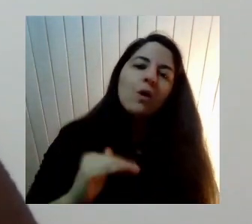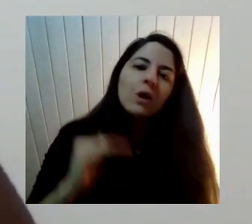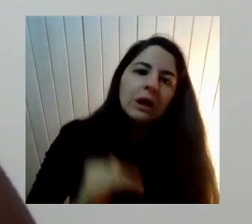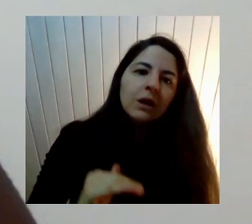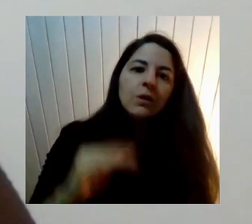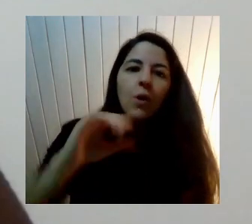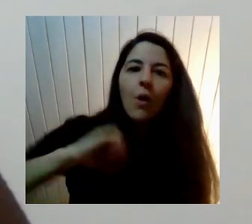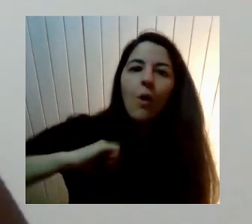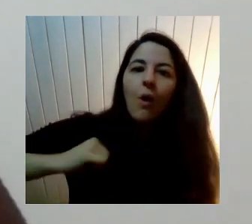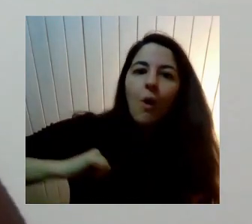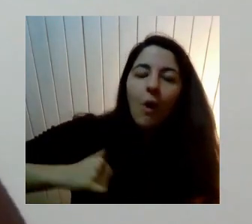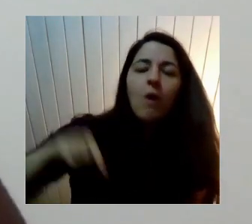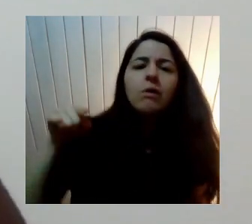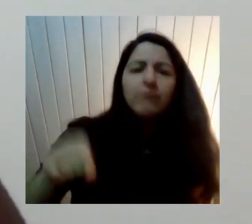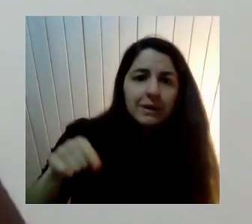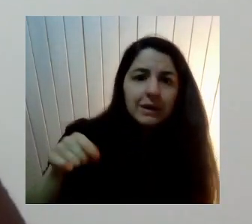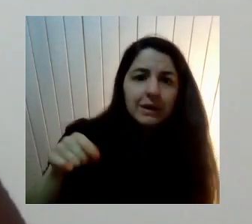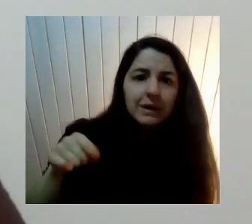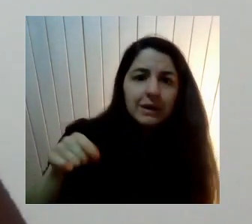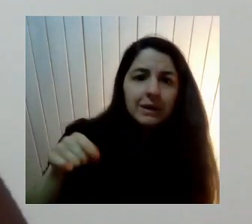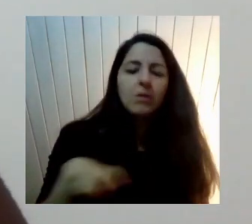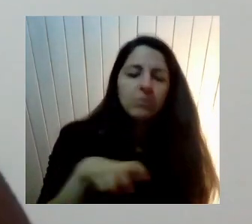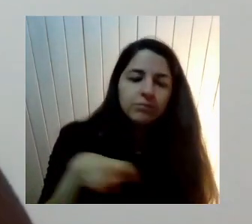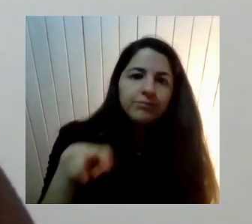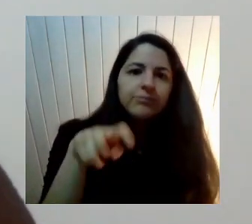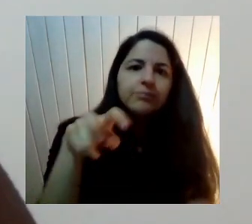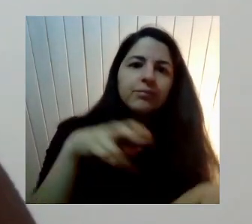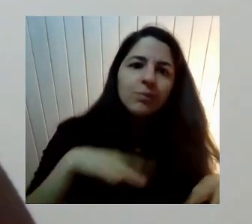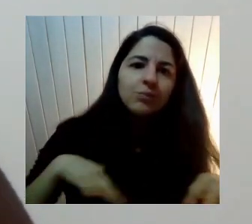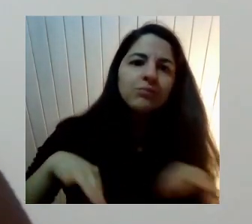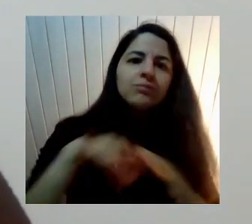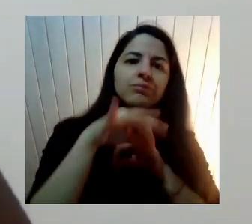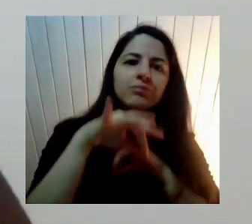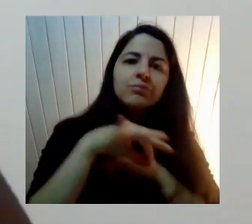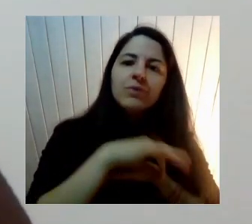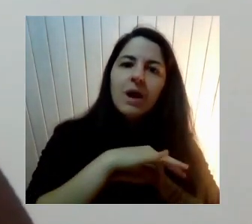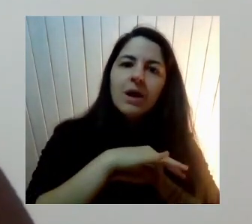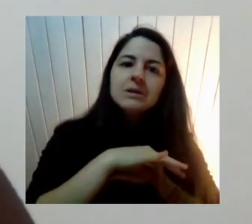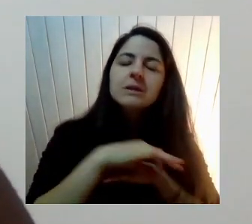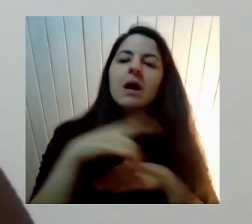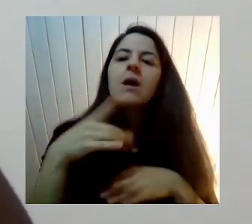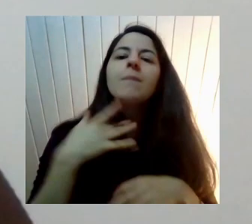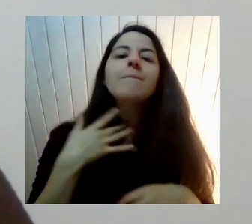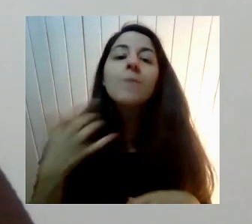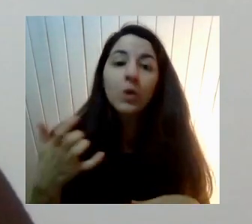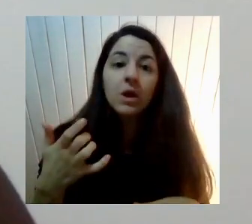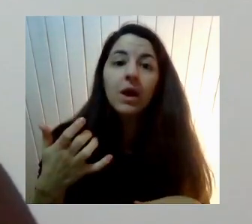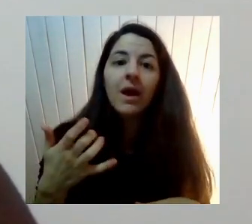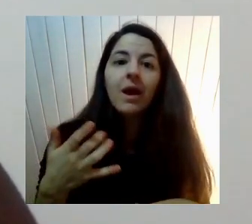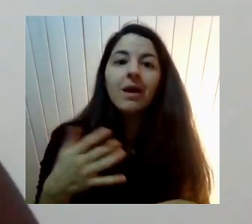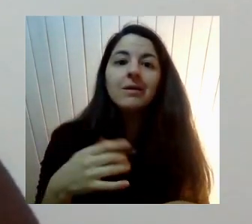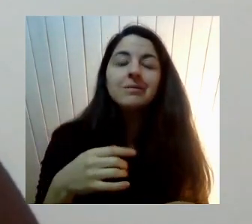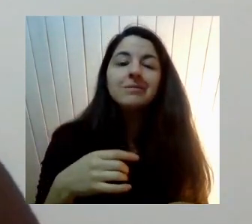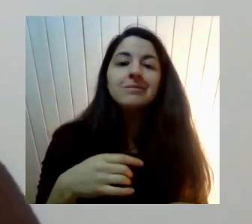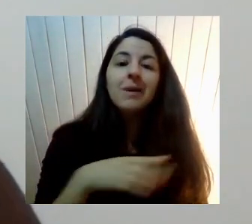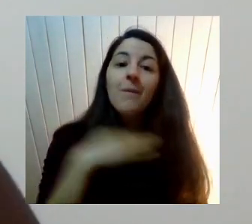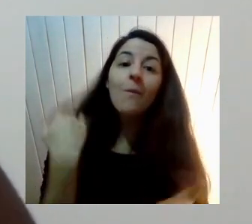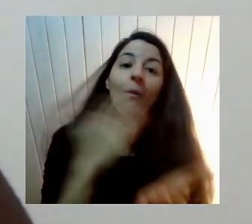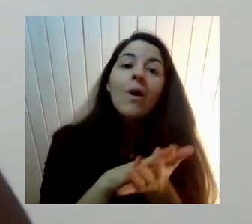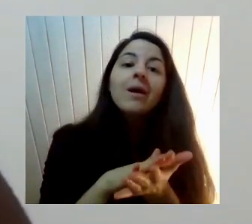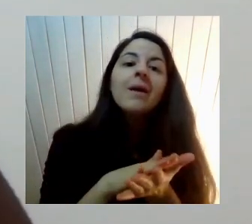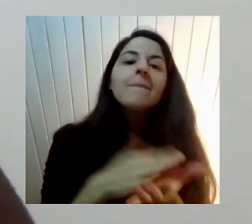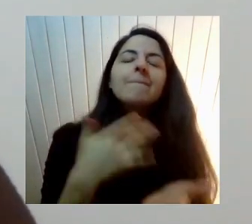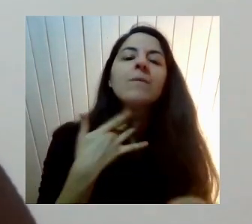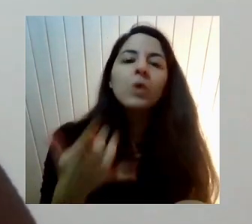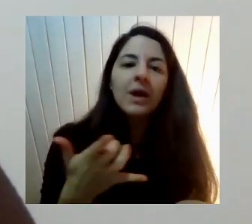En pleno tránsito Se suicidan Particularmente Porque uno de los espacios Que más lo violenta Es su escuela Es el espacio